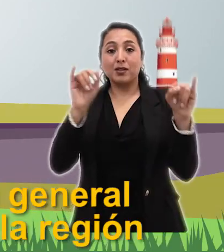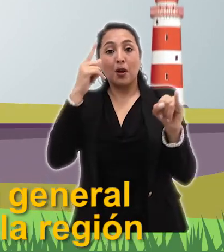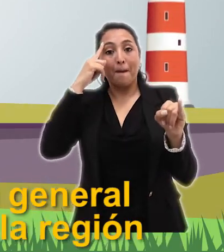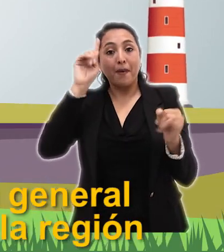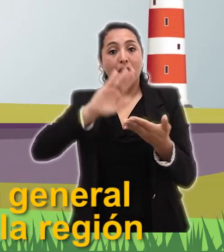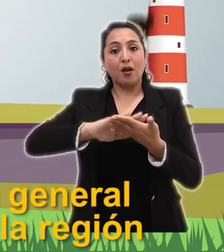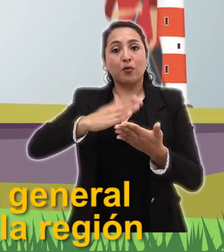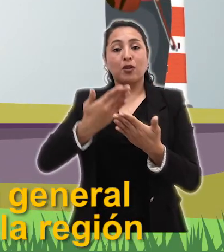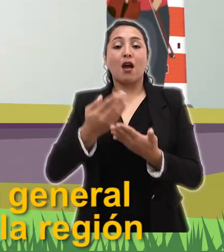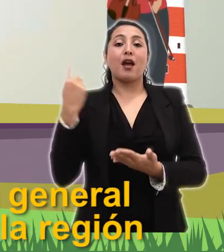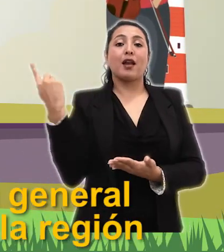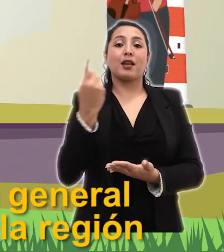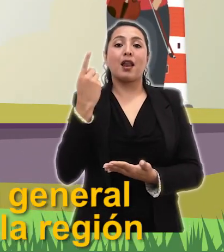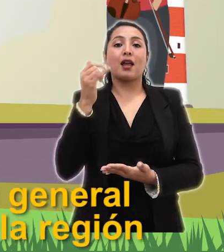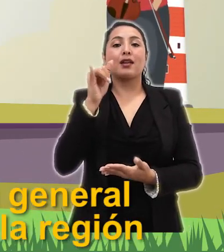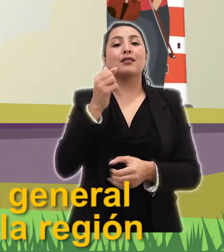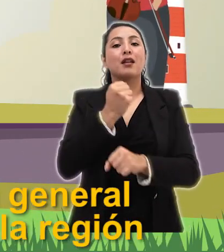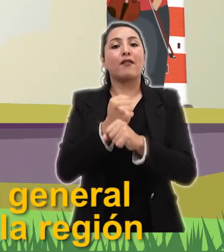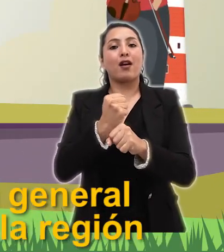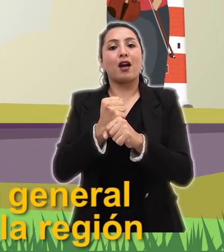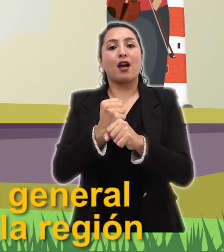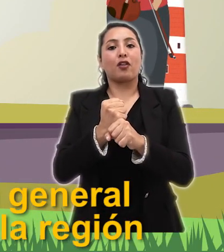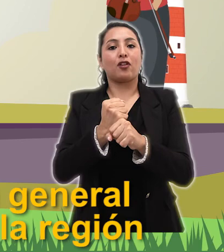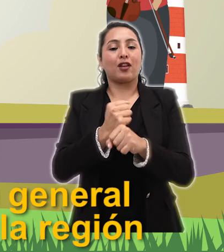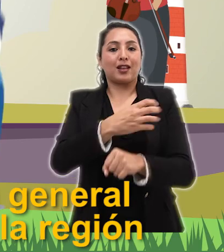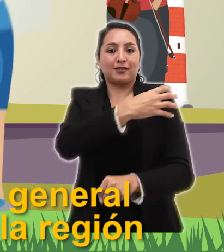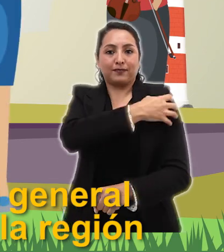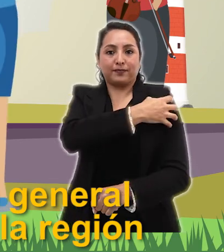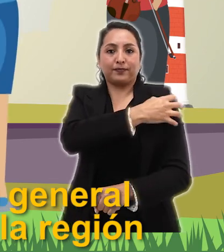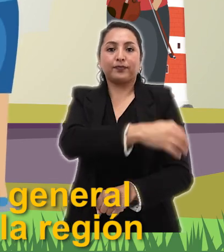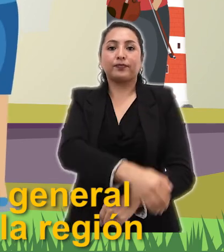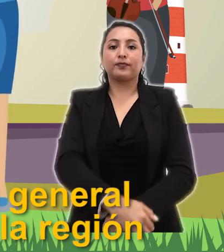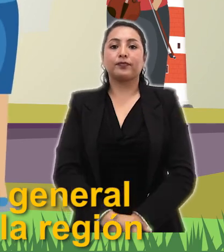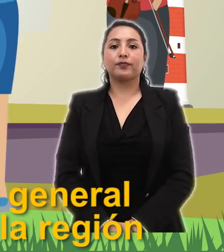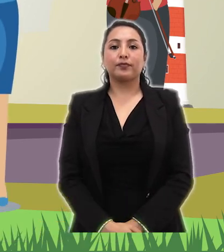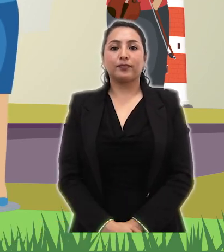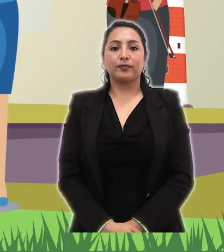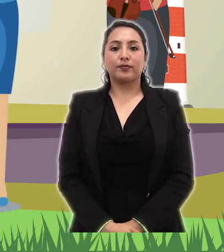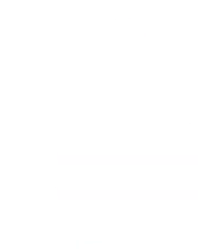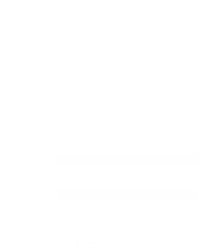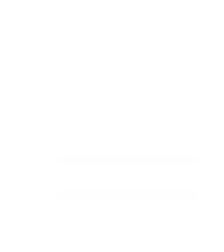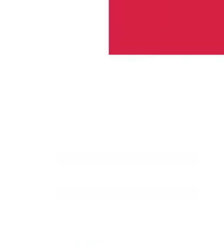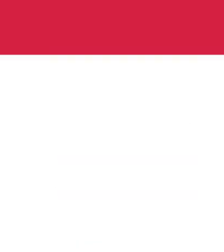Recomendaciones para la comunidad en general y para los trabajadores y trabajadoras de la región.